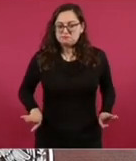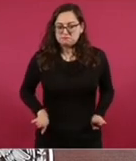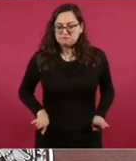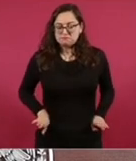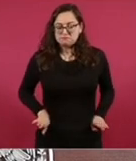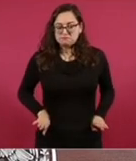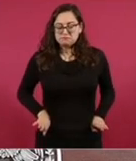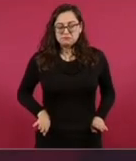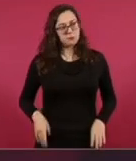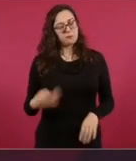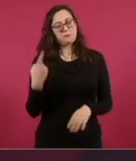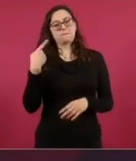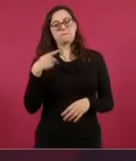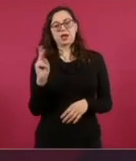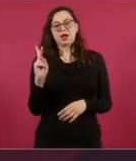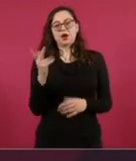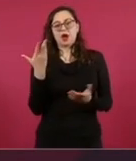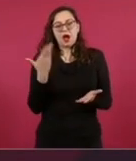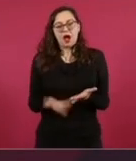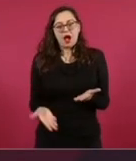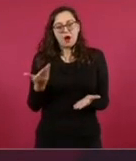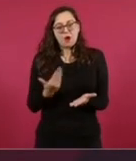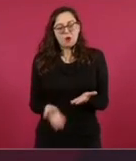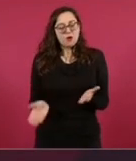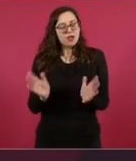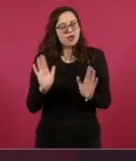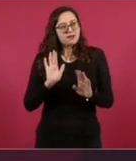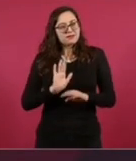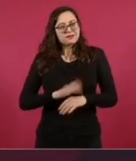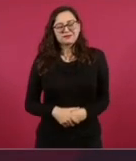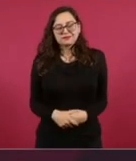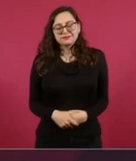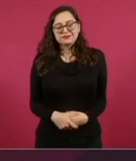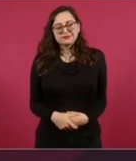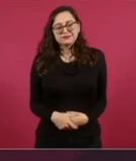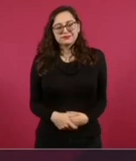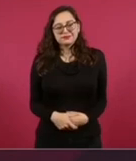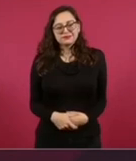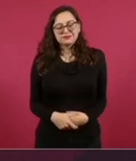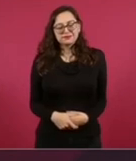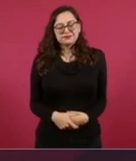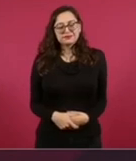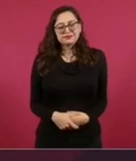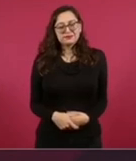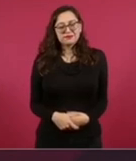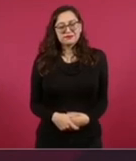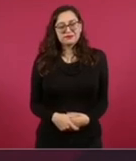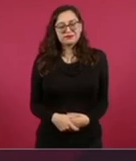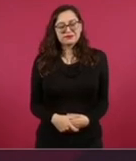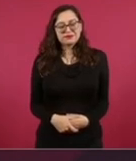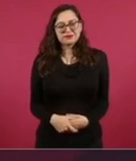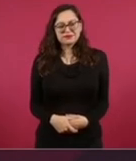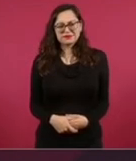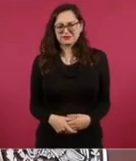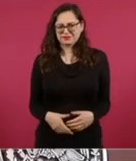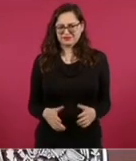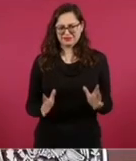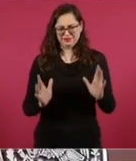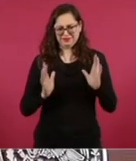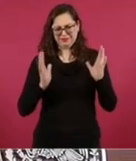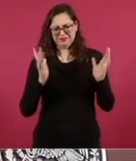han habido,